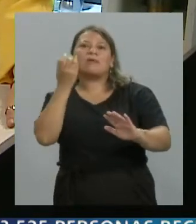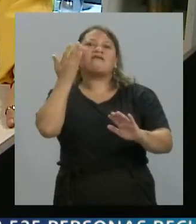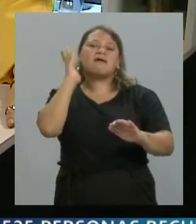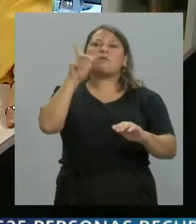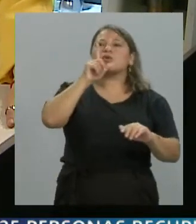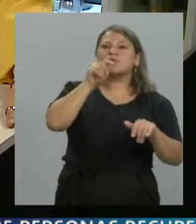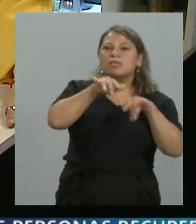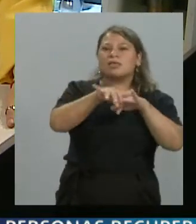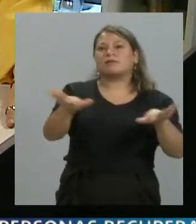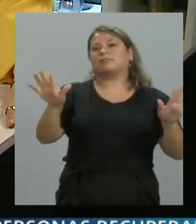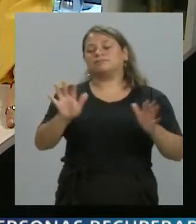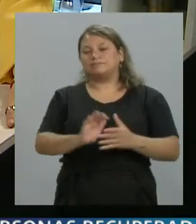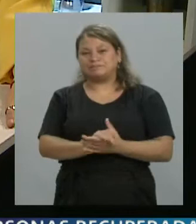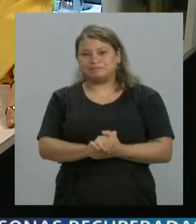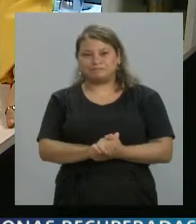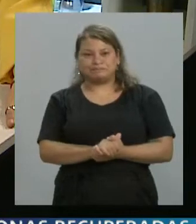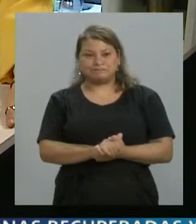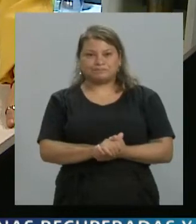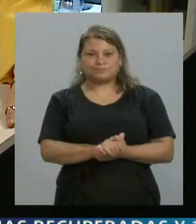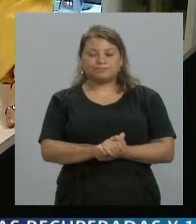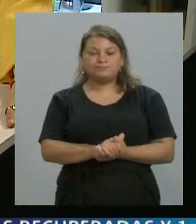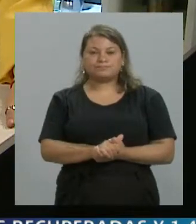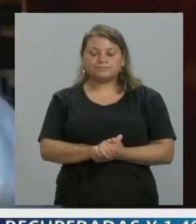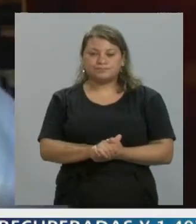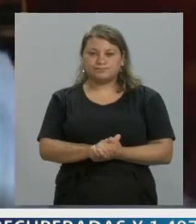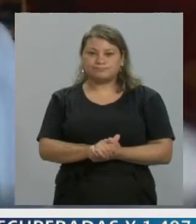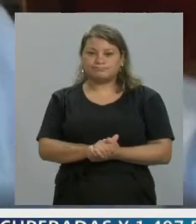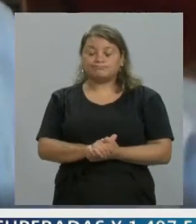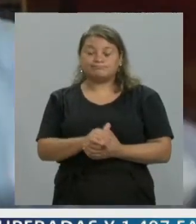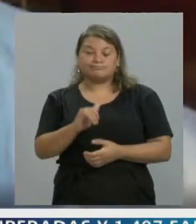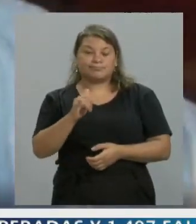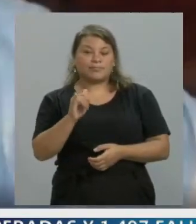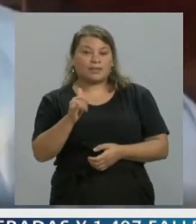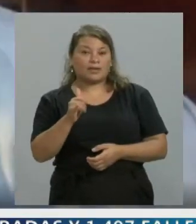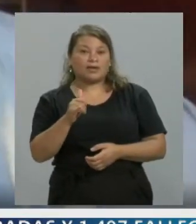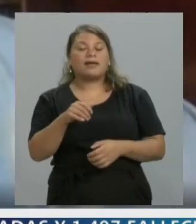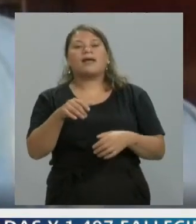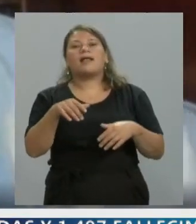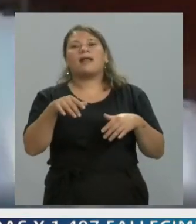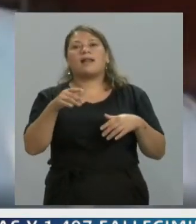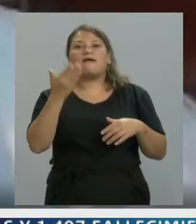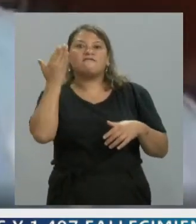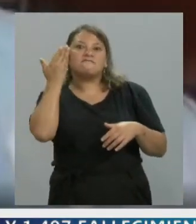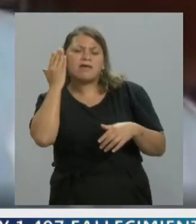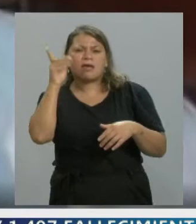del trabajo profesional que cada uno hace. Sí, sí, las redes sociales han,